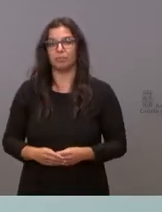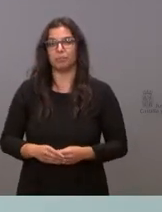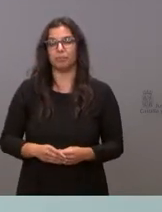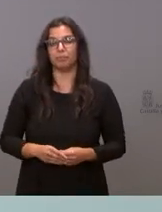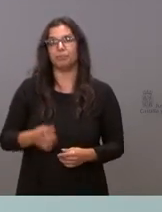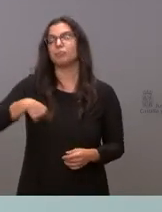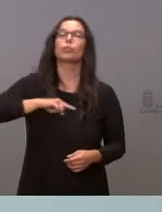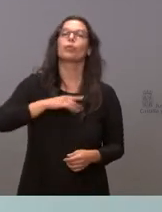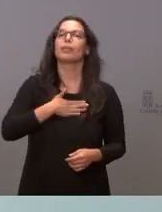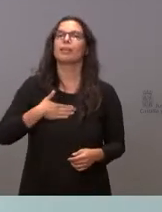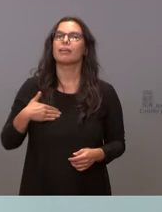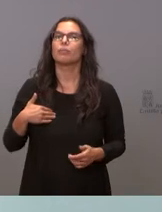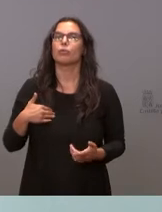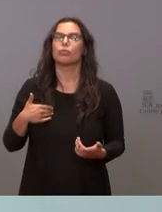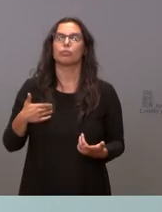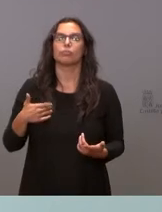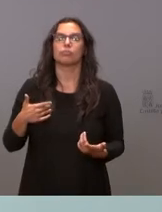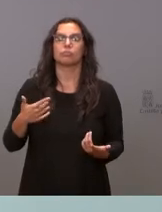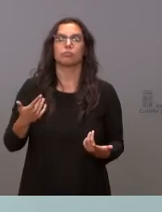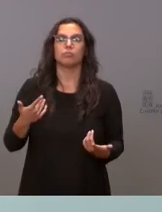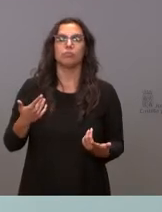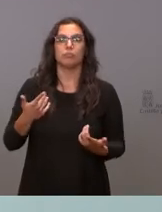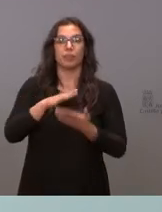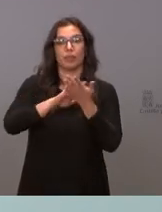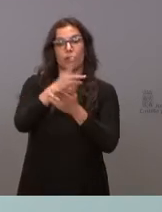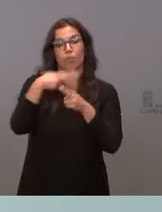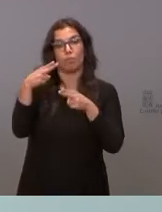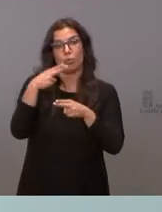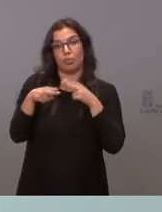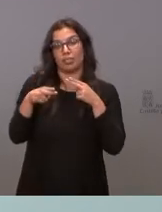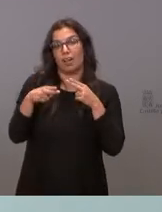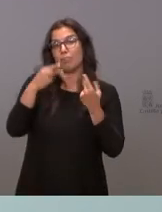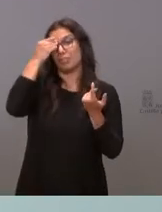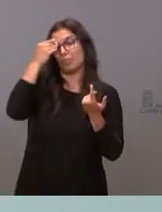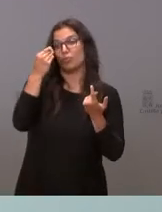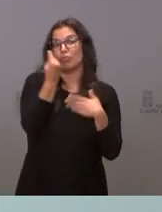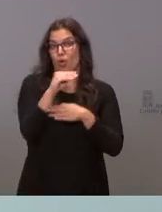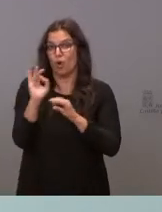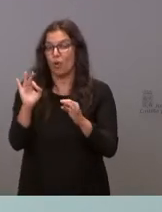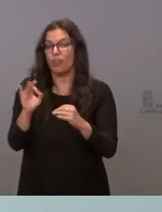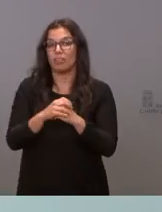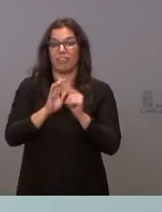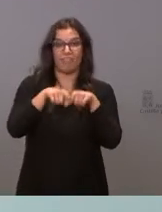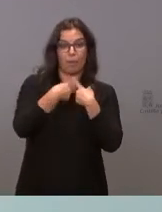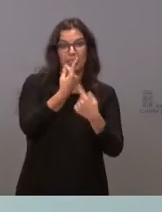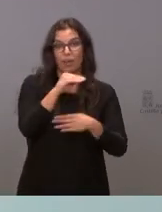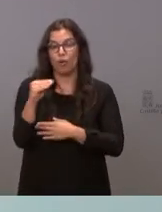intención, y hablábamos de políticas pensando en los jóvenes, en familias jóvenes,